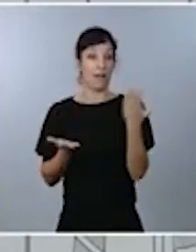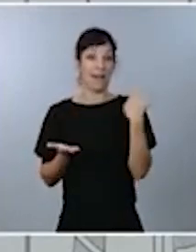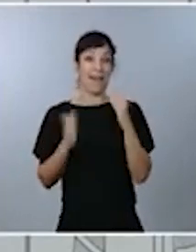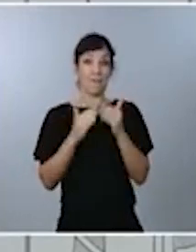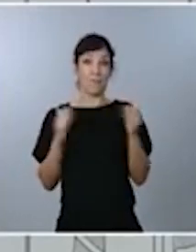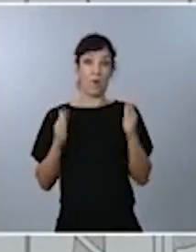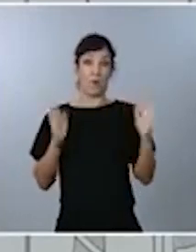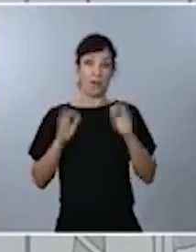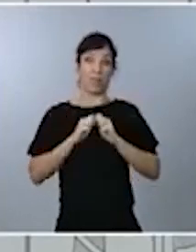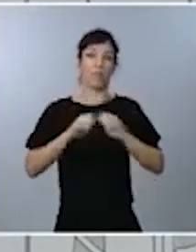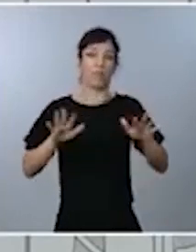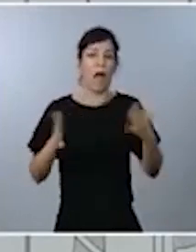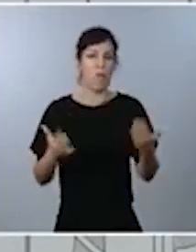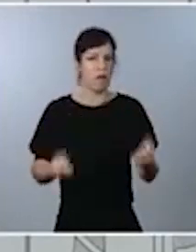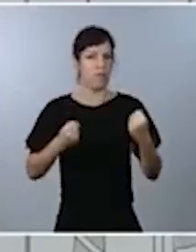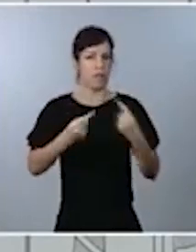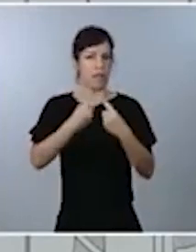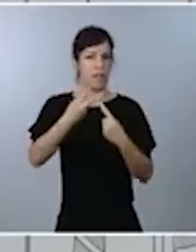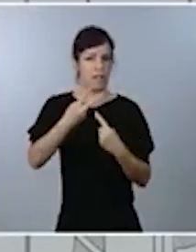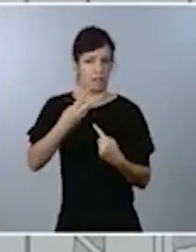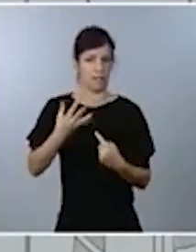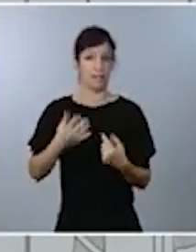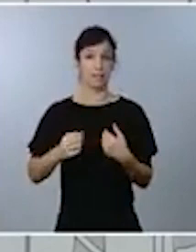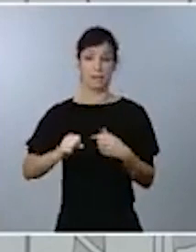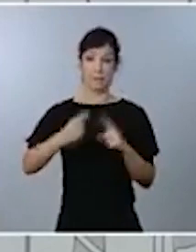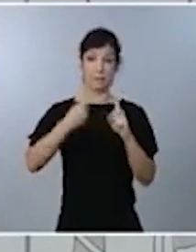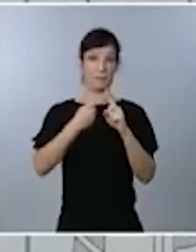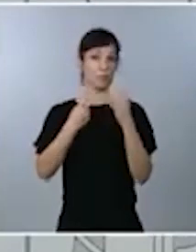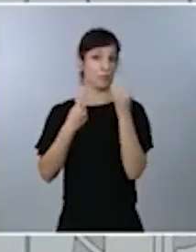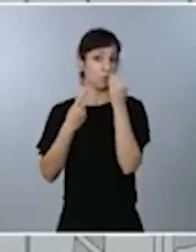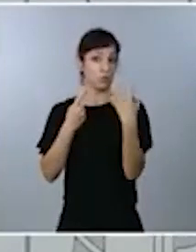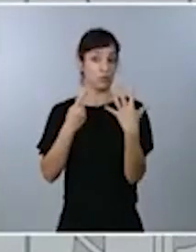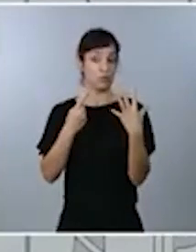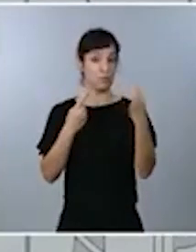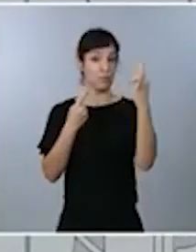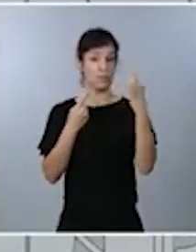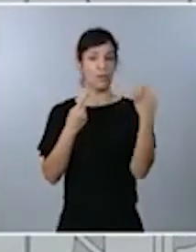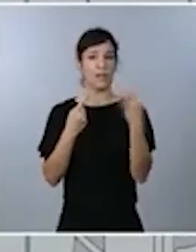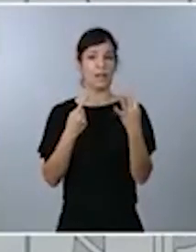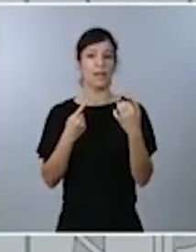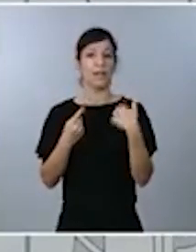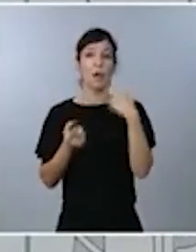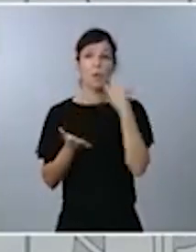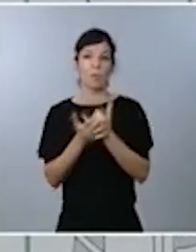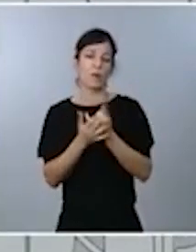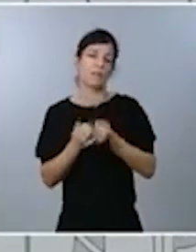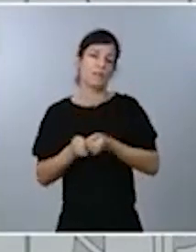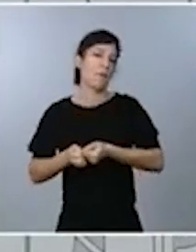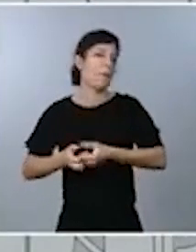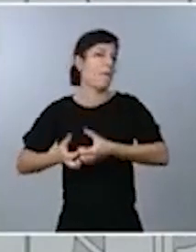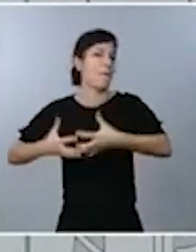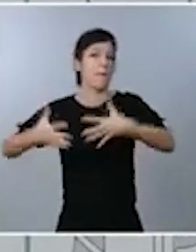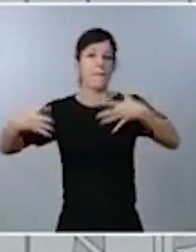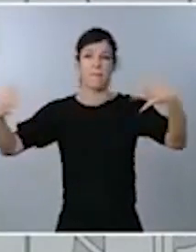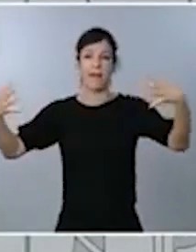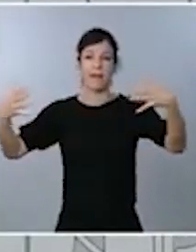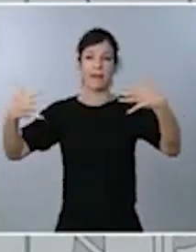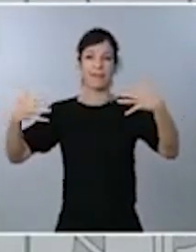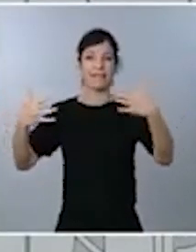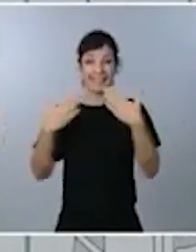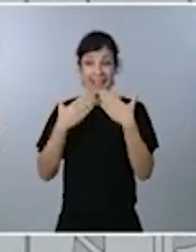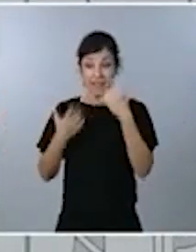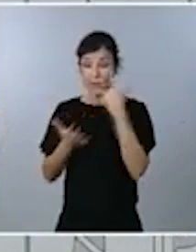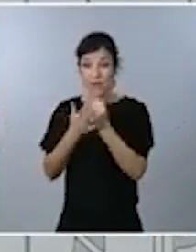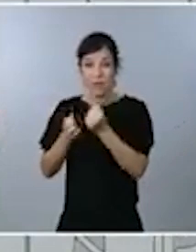La primera de esas fortalezas, la primera de esas ventajas, es que hacemos muchas más pruebas y eso nos permite identificar a la mayoría de las